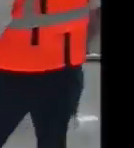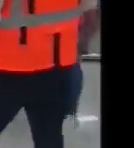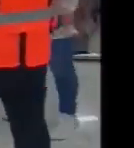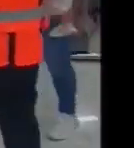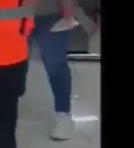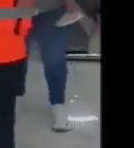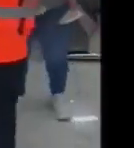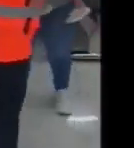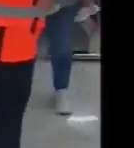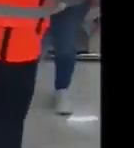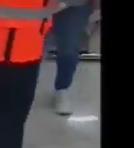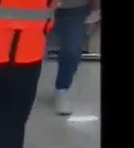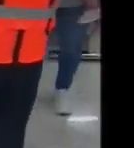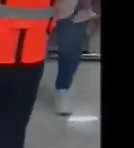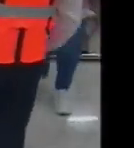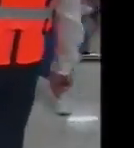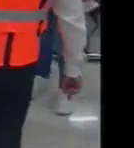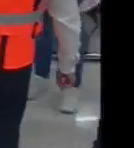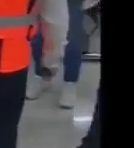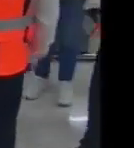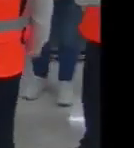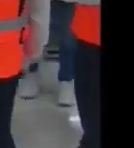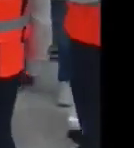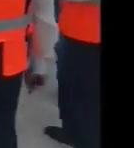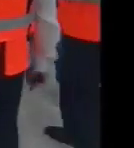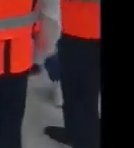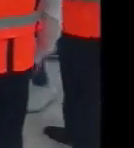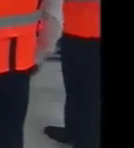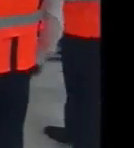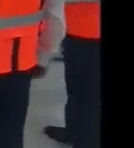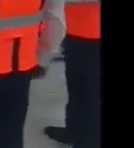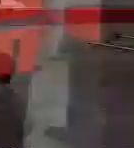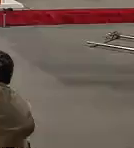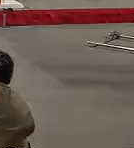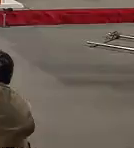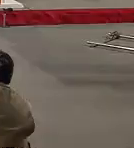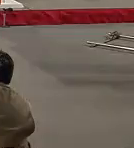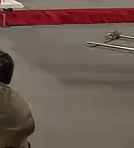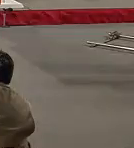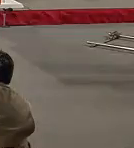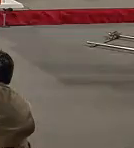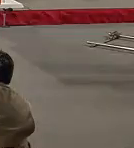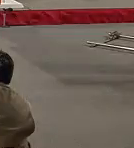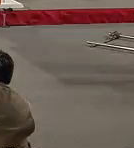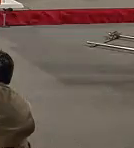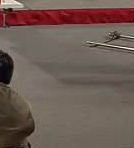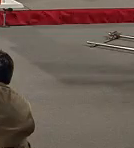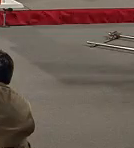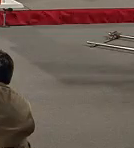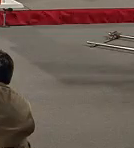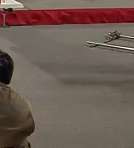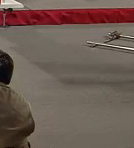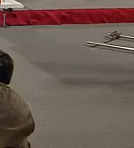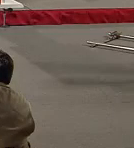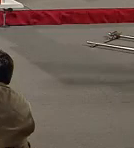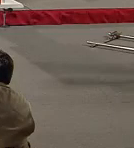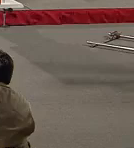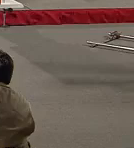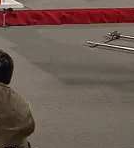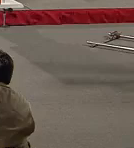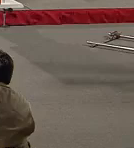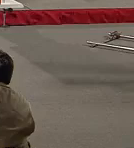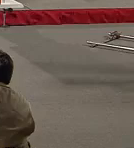Igualmente va al centro de atención, a través de ese monitoreo de cámaras se logra localizar a la persona y se le instruye a que, por favor,